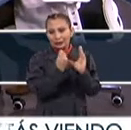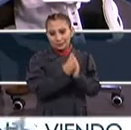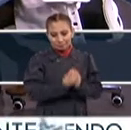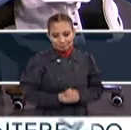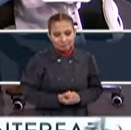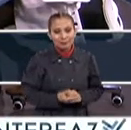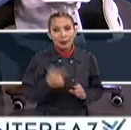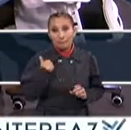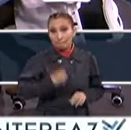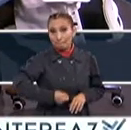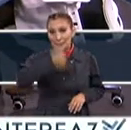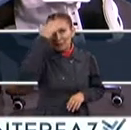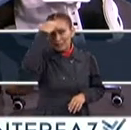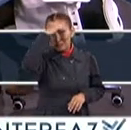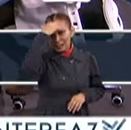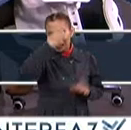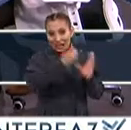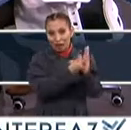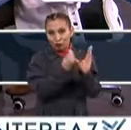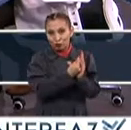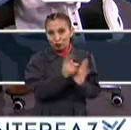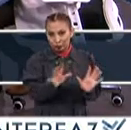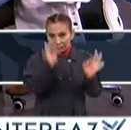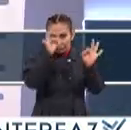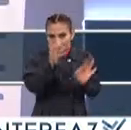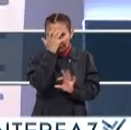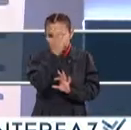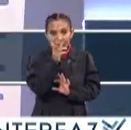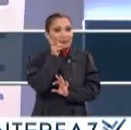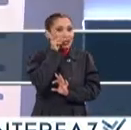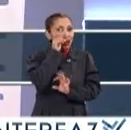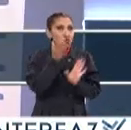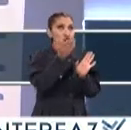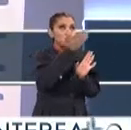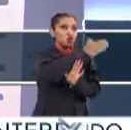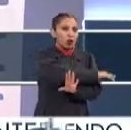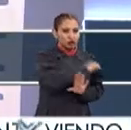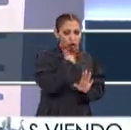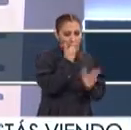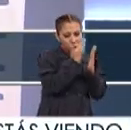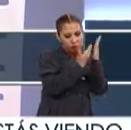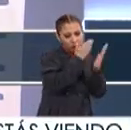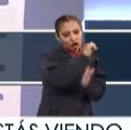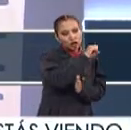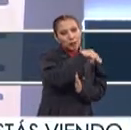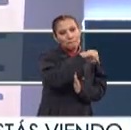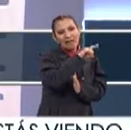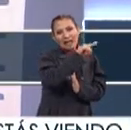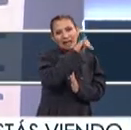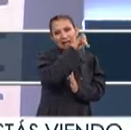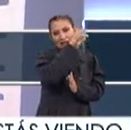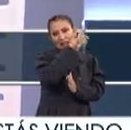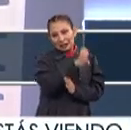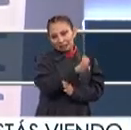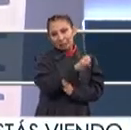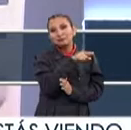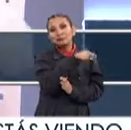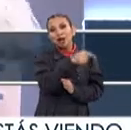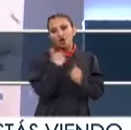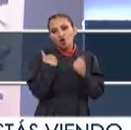Es mi primera experiencia Impartiendo ya un curso Formalmente de vino Hace tiempo que empecé A formarme como sommelier Y bueno Esto